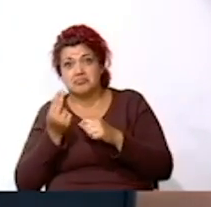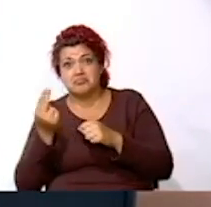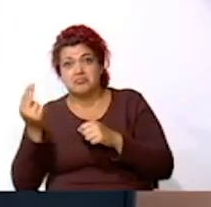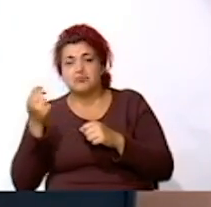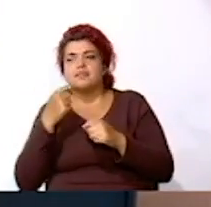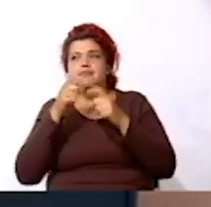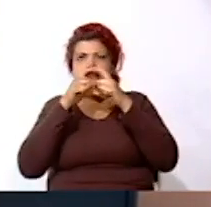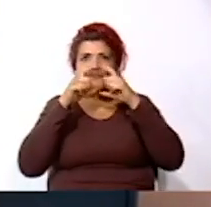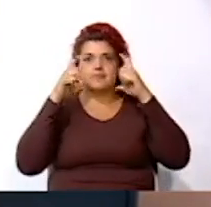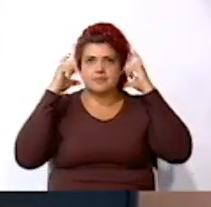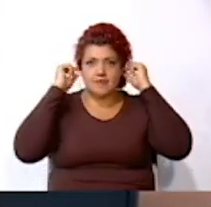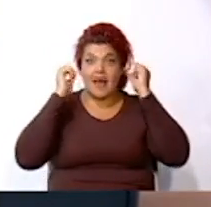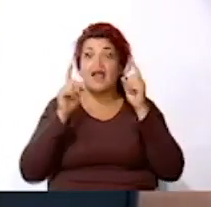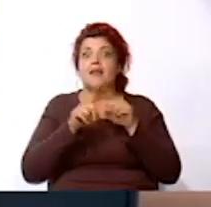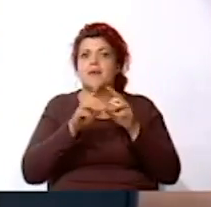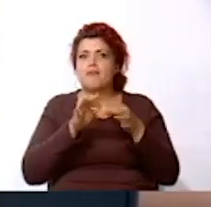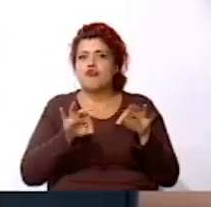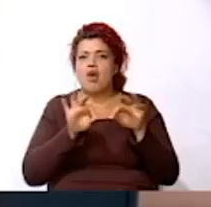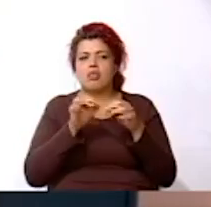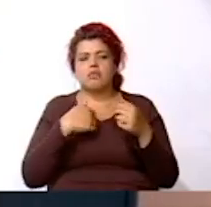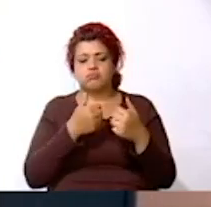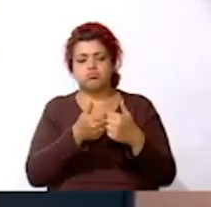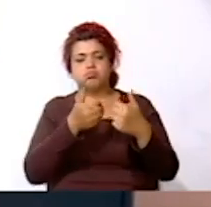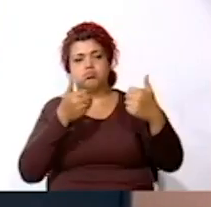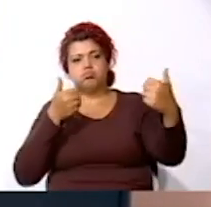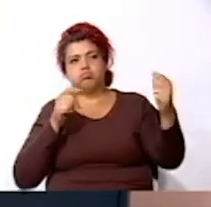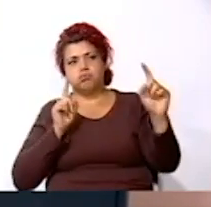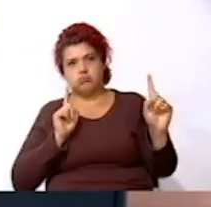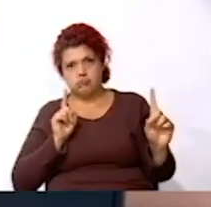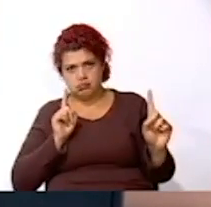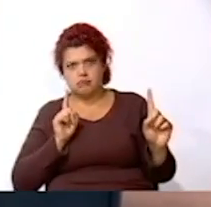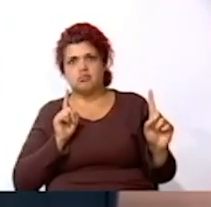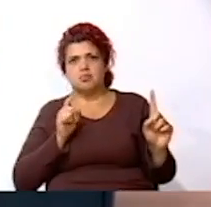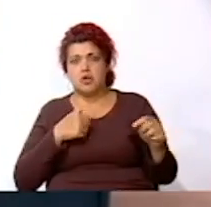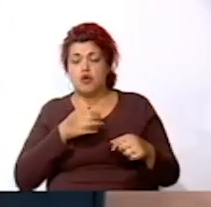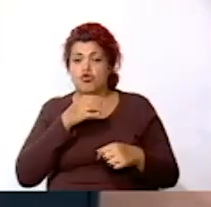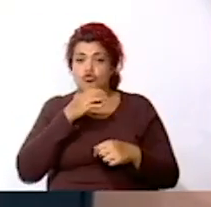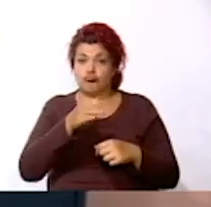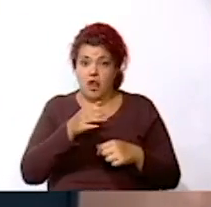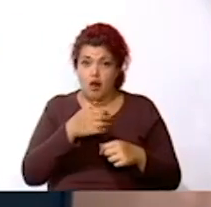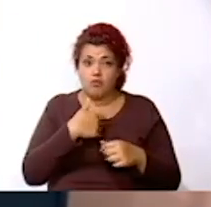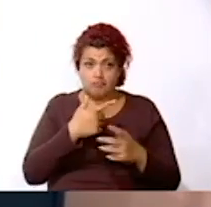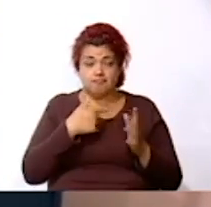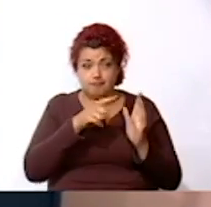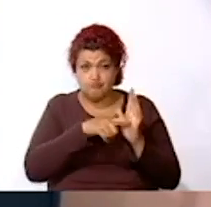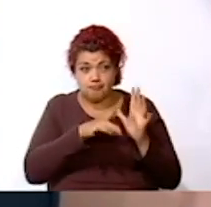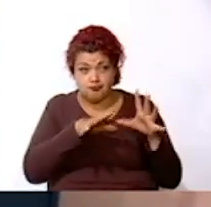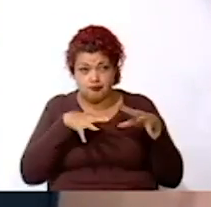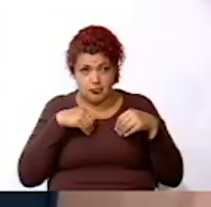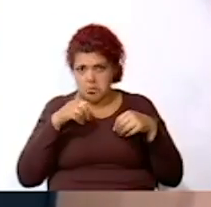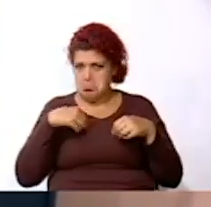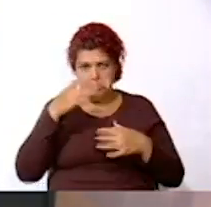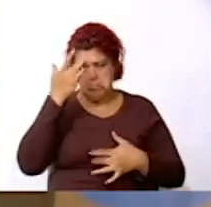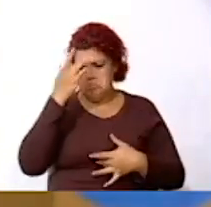distanciamiento. Si seguimos estos consejos, no nos vamos a enfermar. ¡Chao!